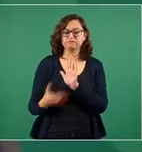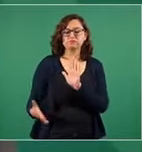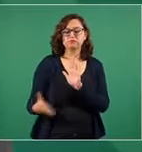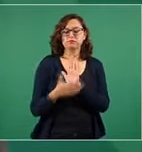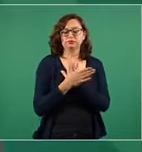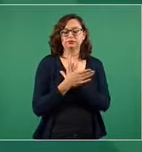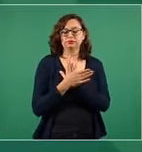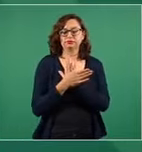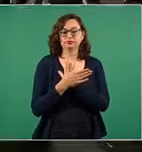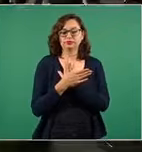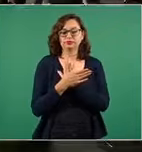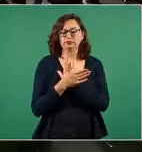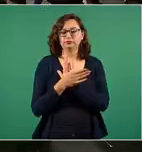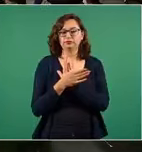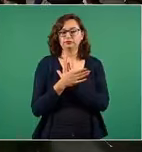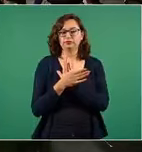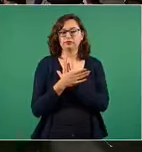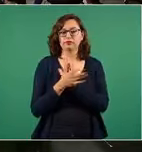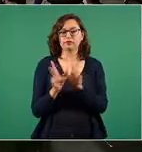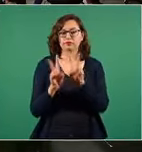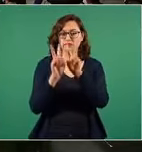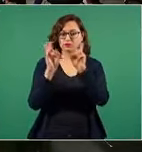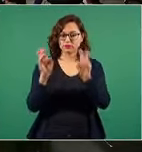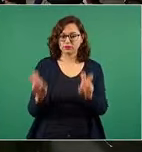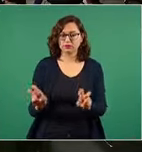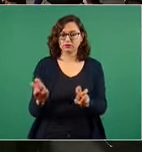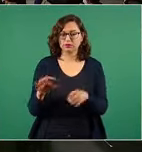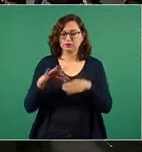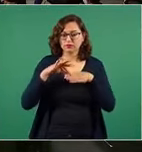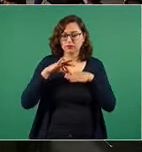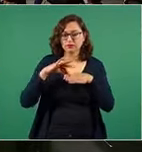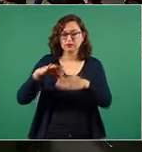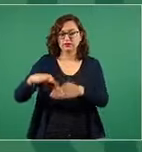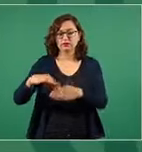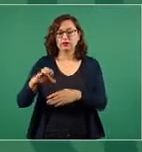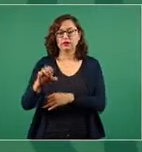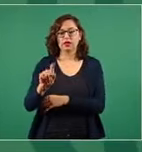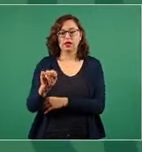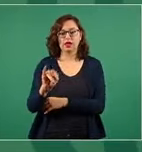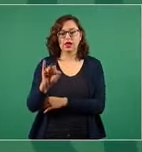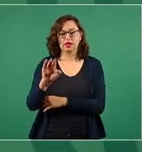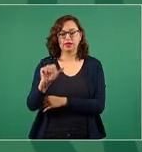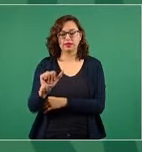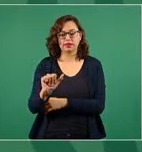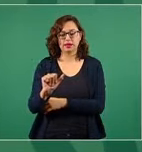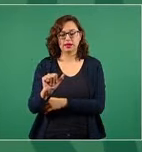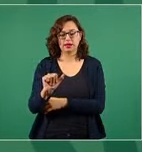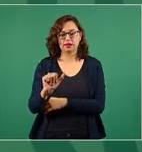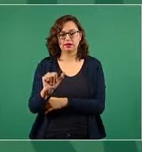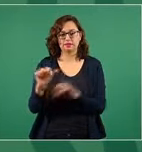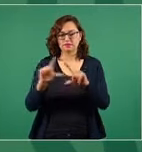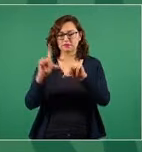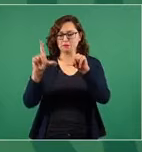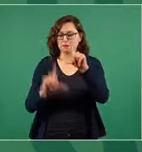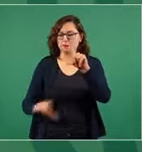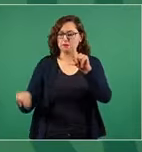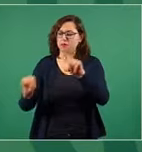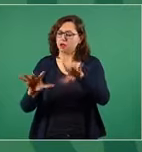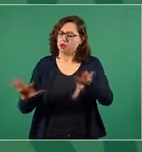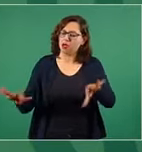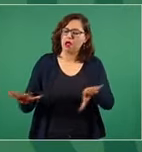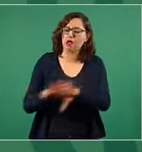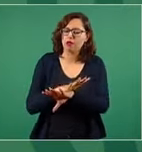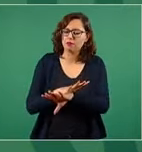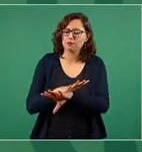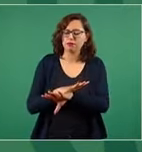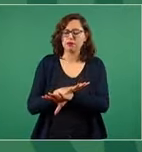guía ética para la transformación. Yo quiero que esa